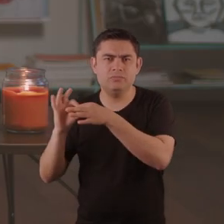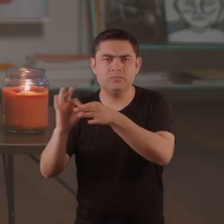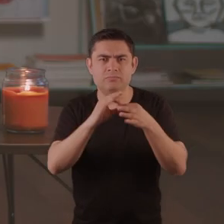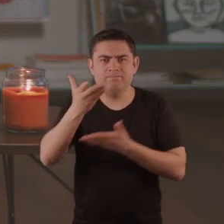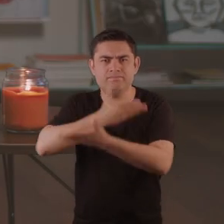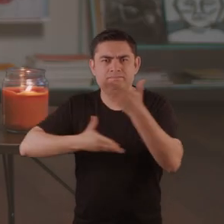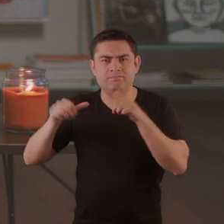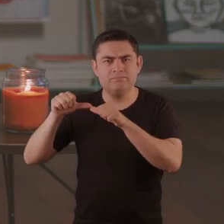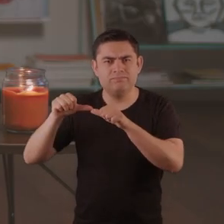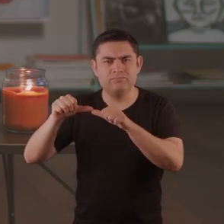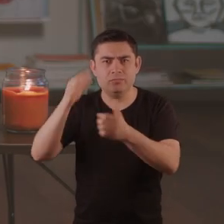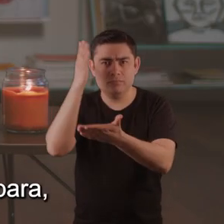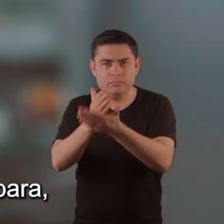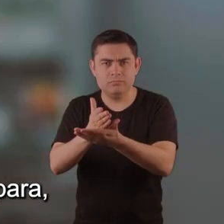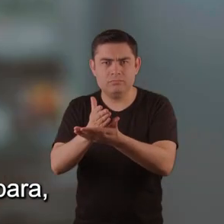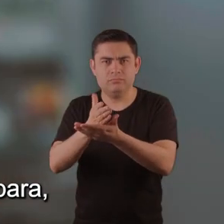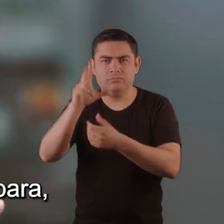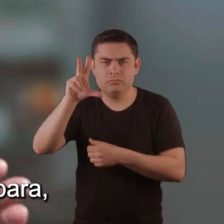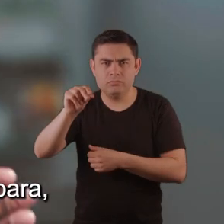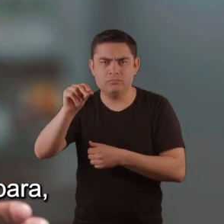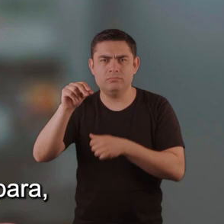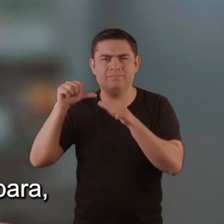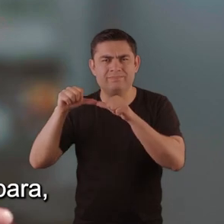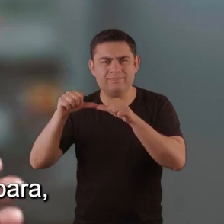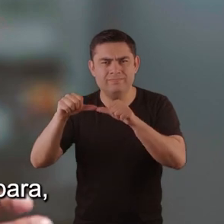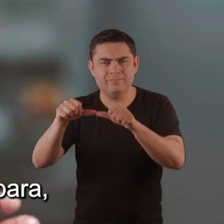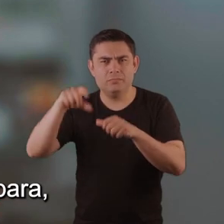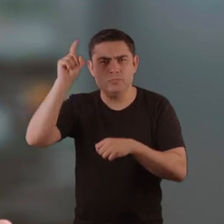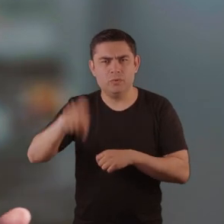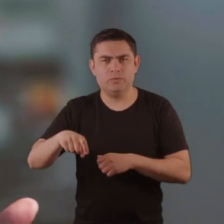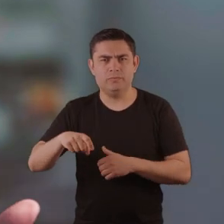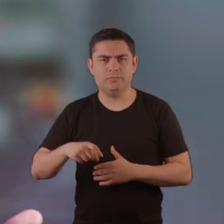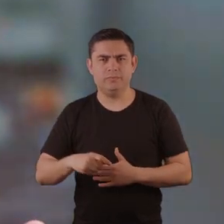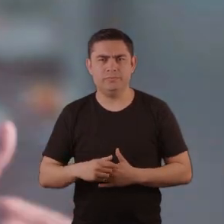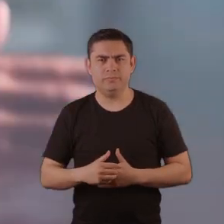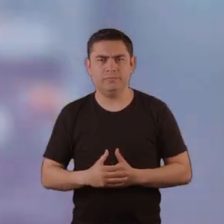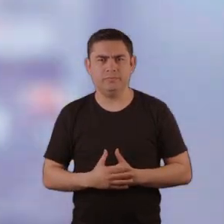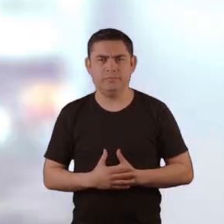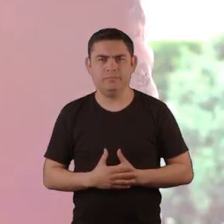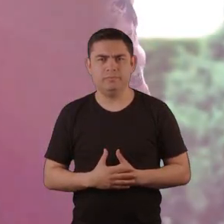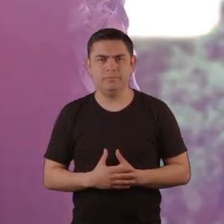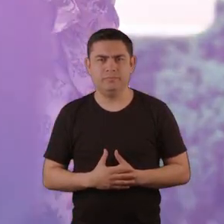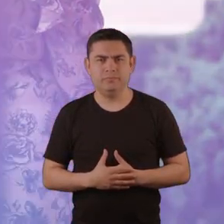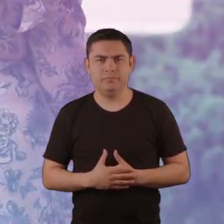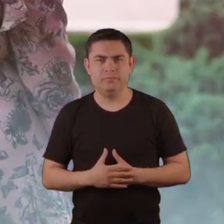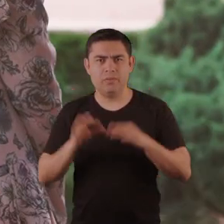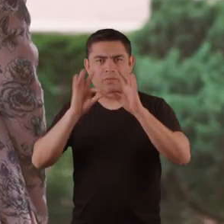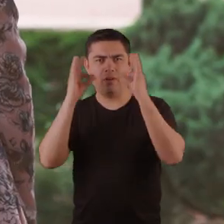unidos, donde tenemos que comunicarnos. Realmente nosotros no queremos una pausa o una para, sino que se dé una continuidad.